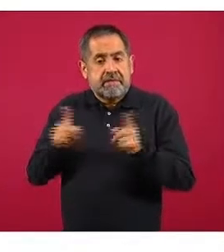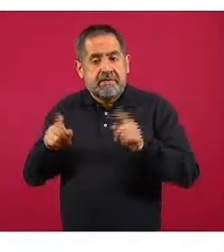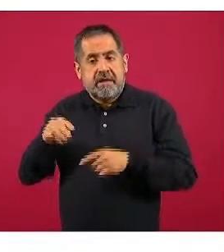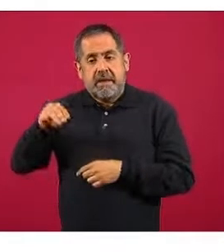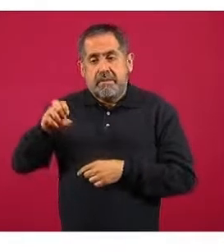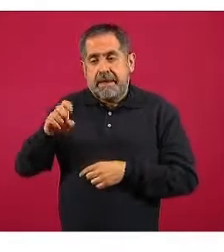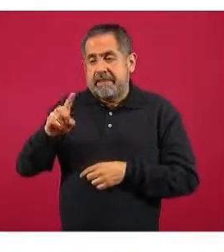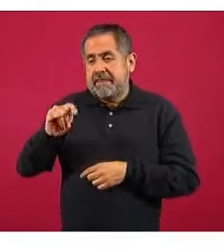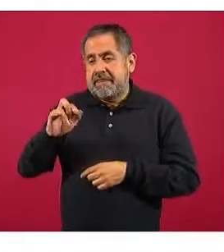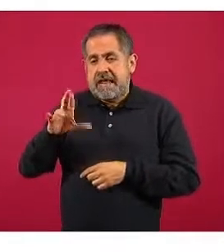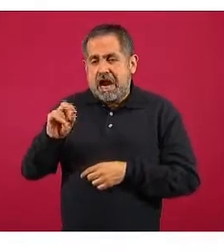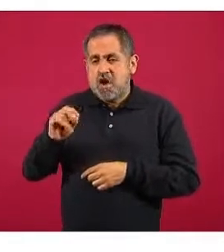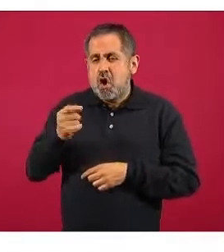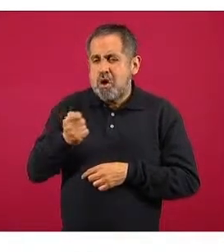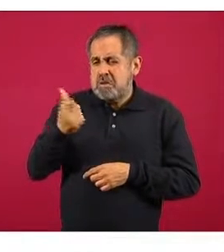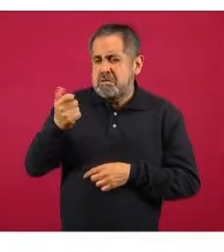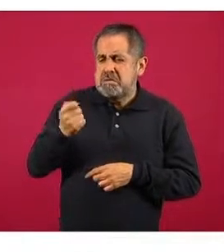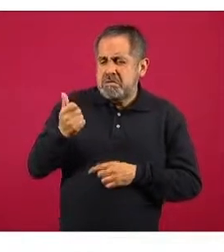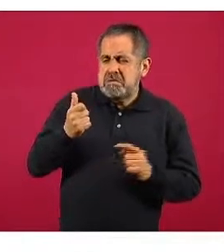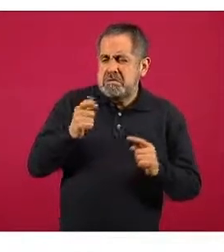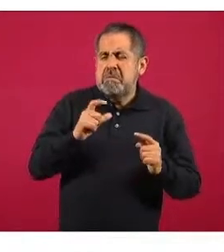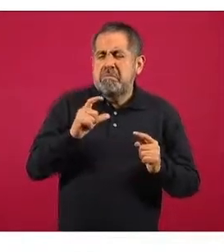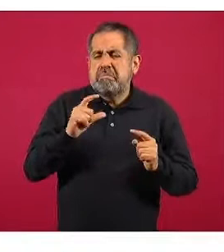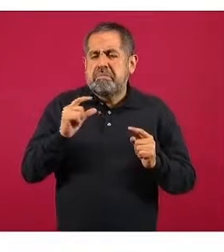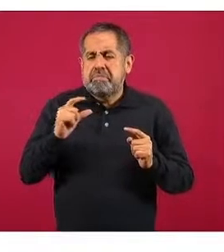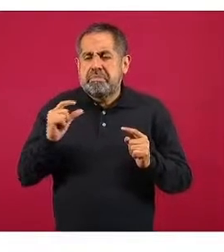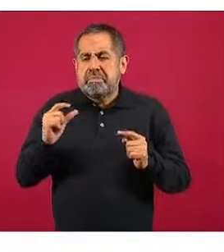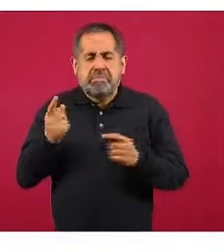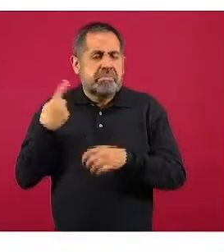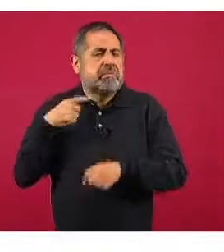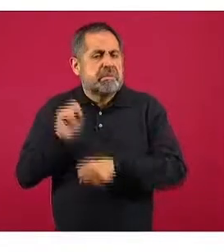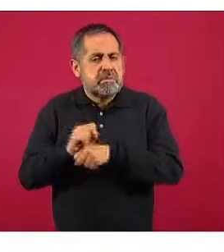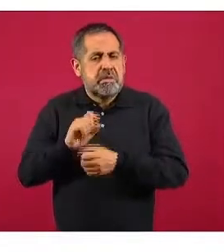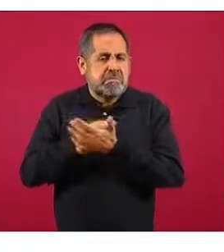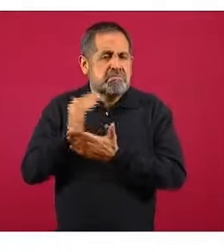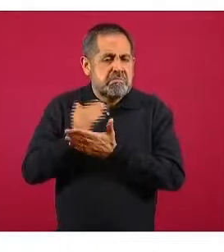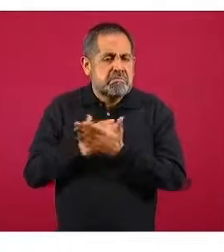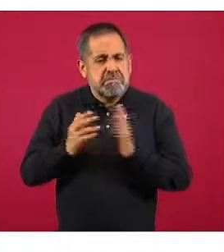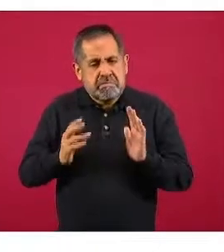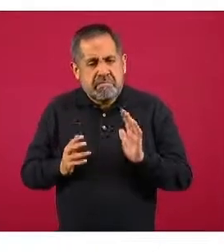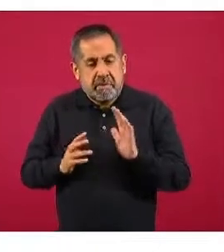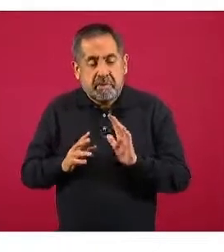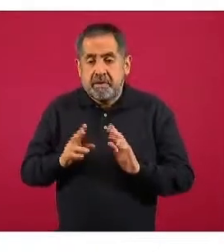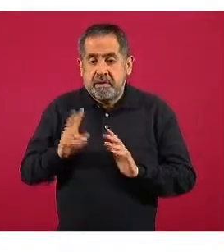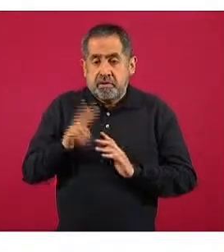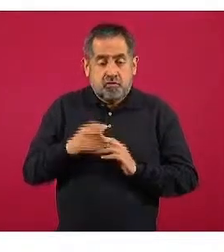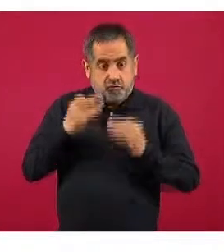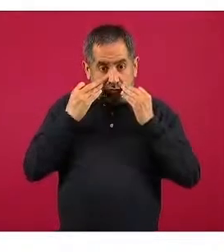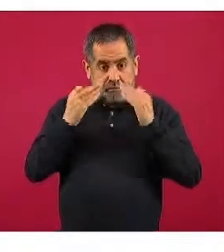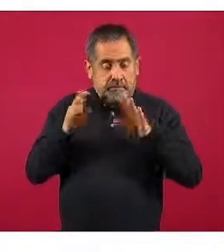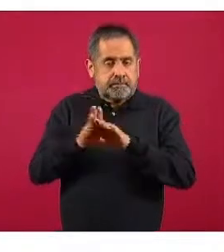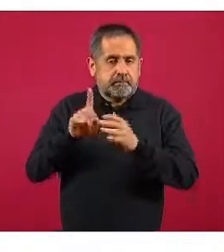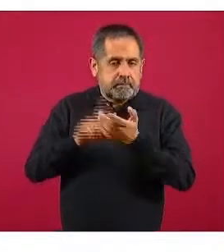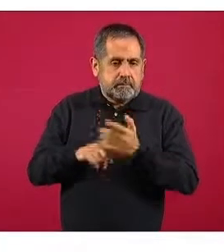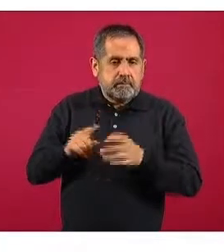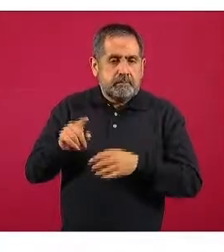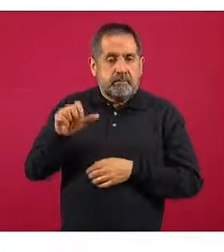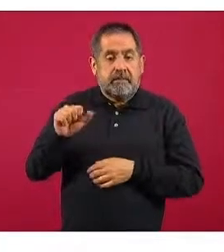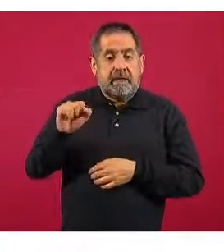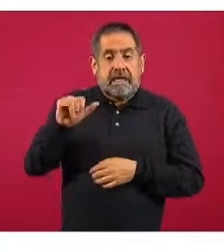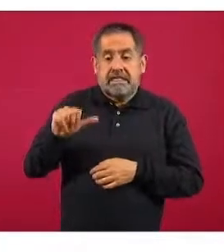se ha estado dando en las últimas semanas, bastante más evidente en lo que es el Asia